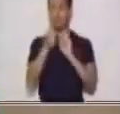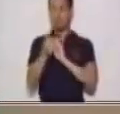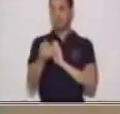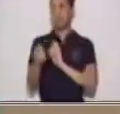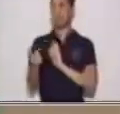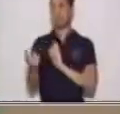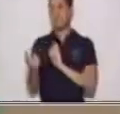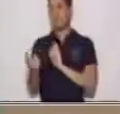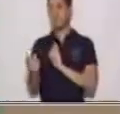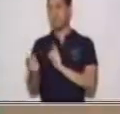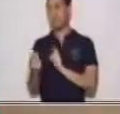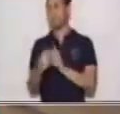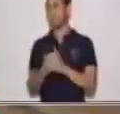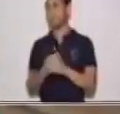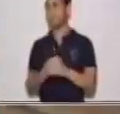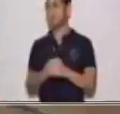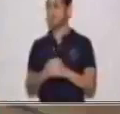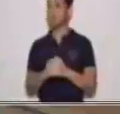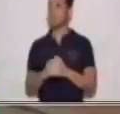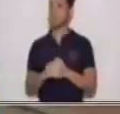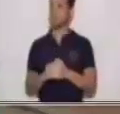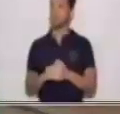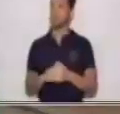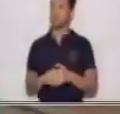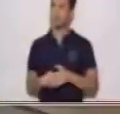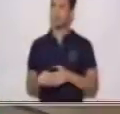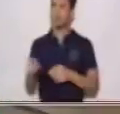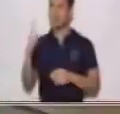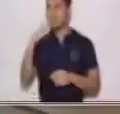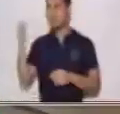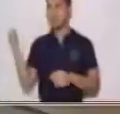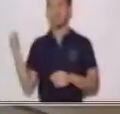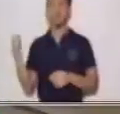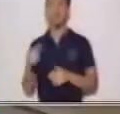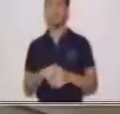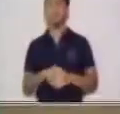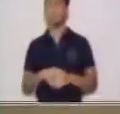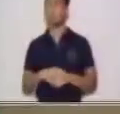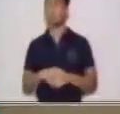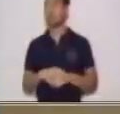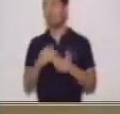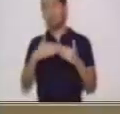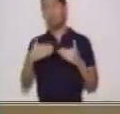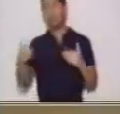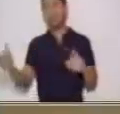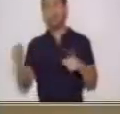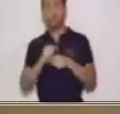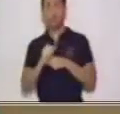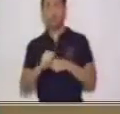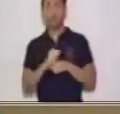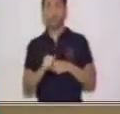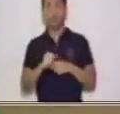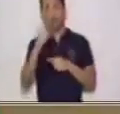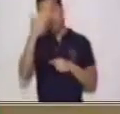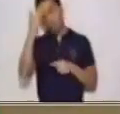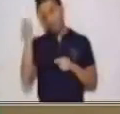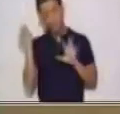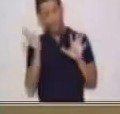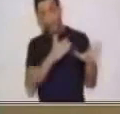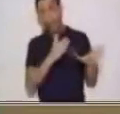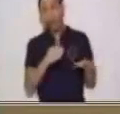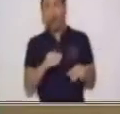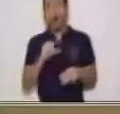acá, a ver si identificamos este ejemplo. En los siguientes ejercicios se han omitido todas las